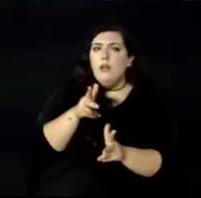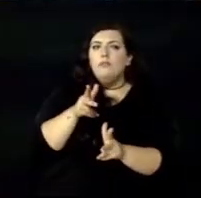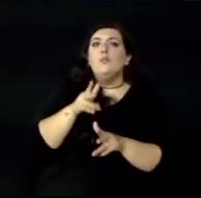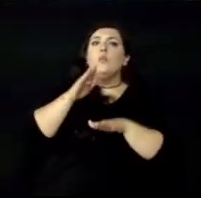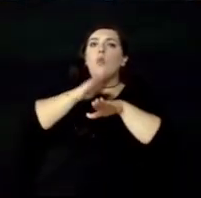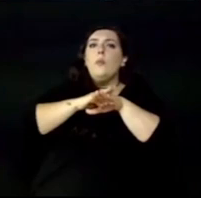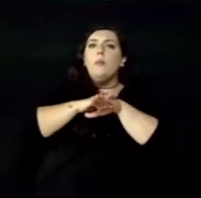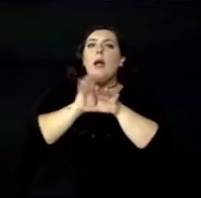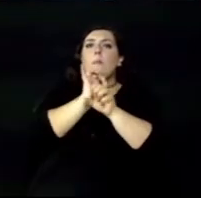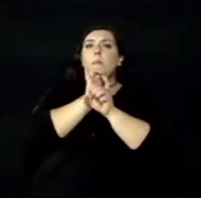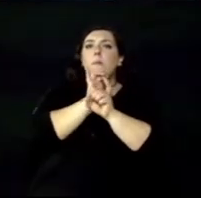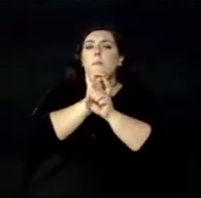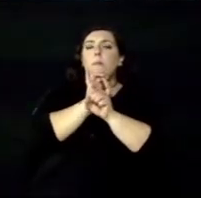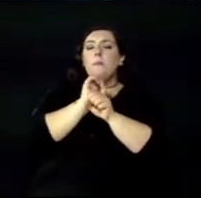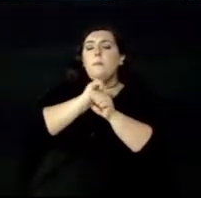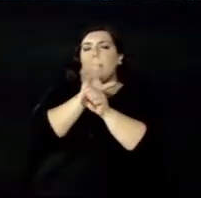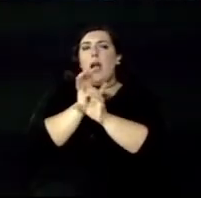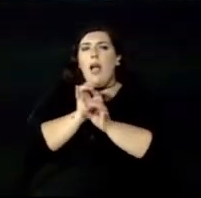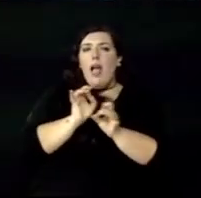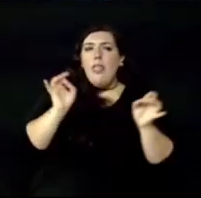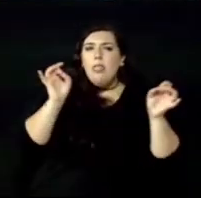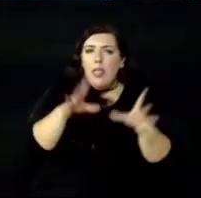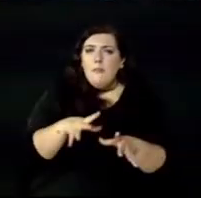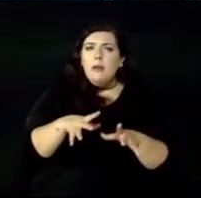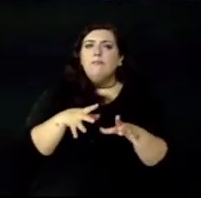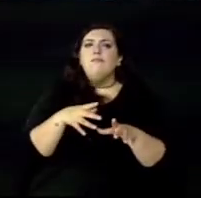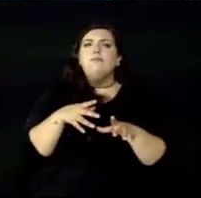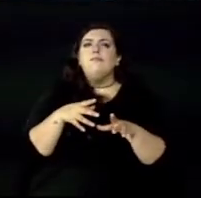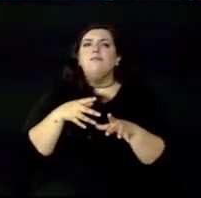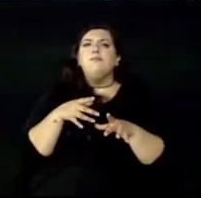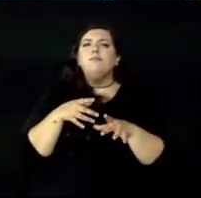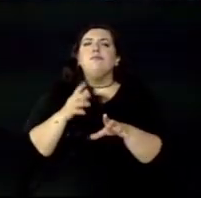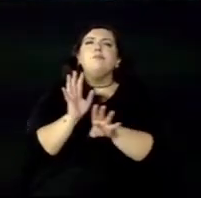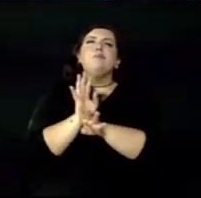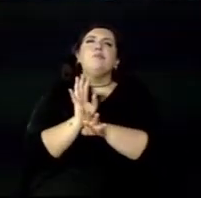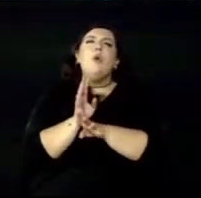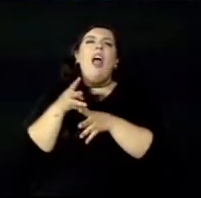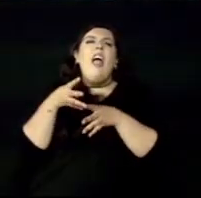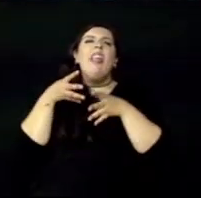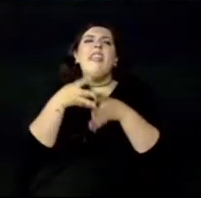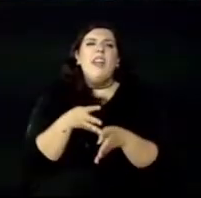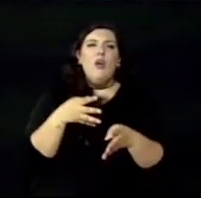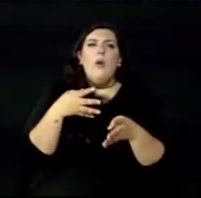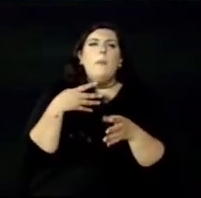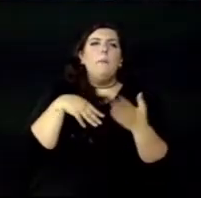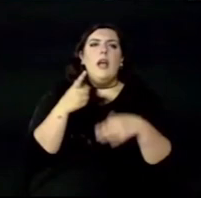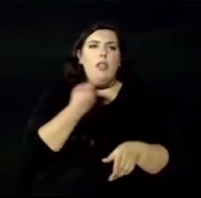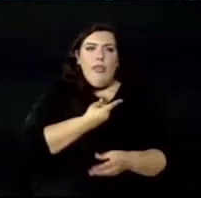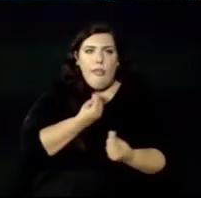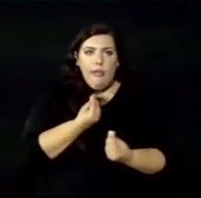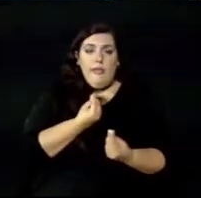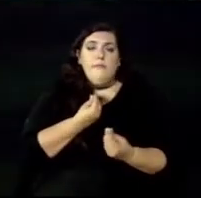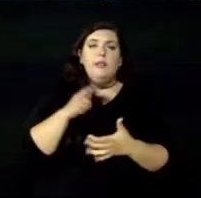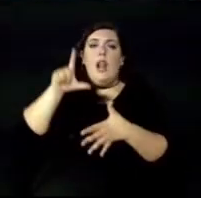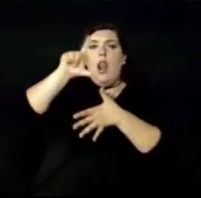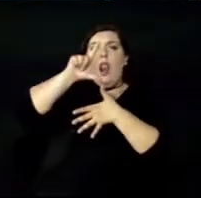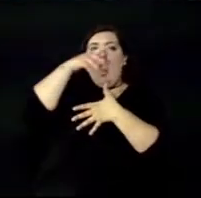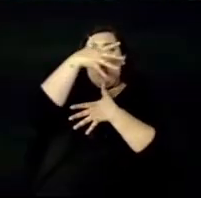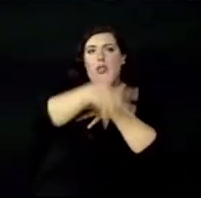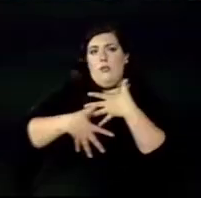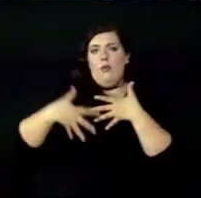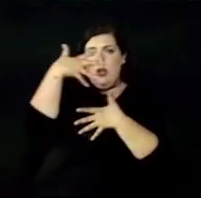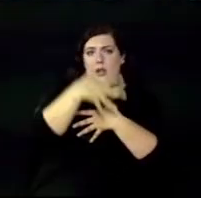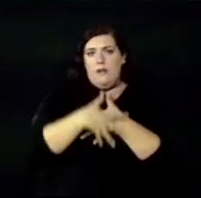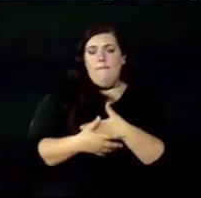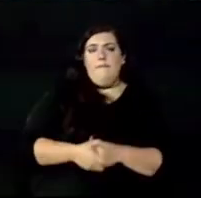a nuestra región, es una de las regiones que fue más afectada por la pandemia, ni duda cabe, con el 8% de la